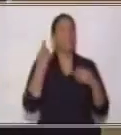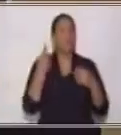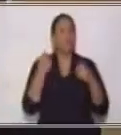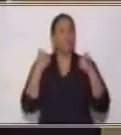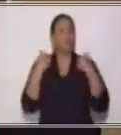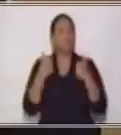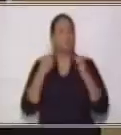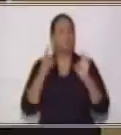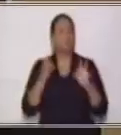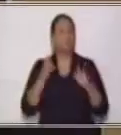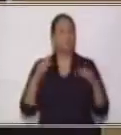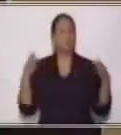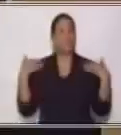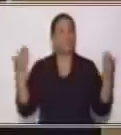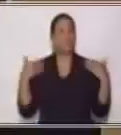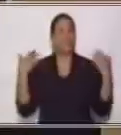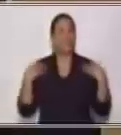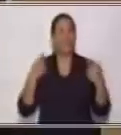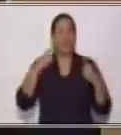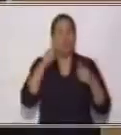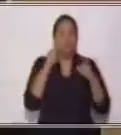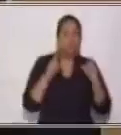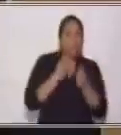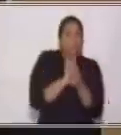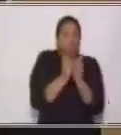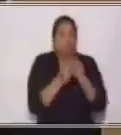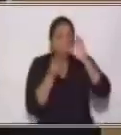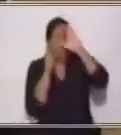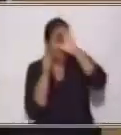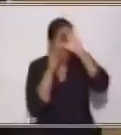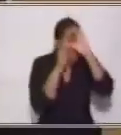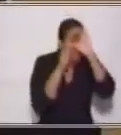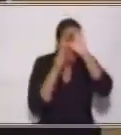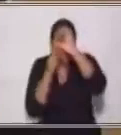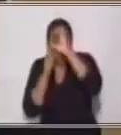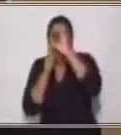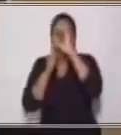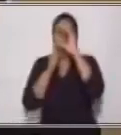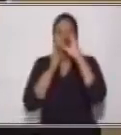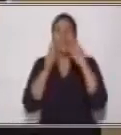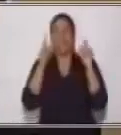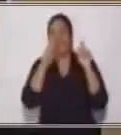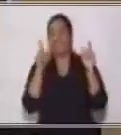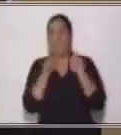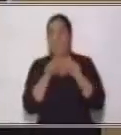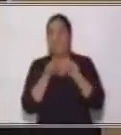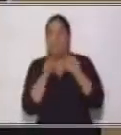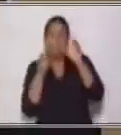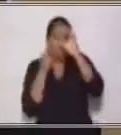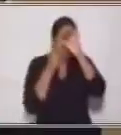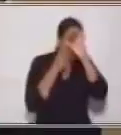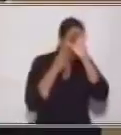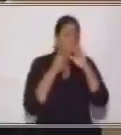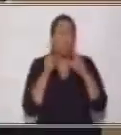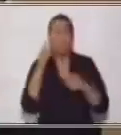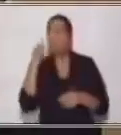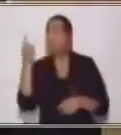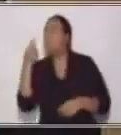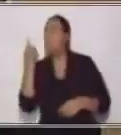muy bien. Yo sé que se divirtieron y se convirtieron en detectives. E incluso pueden convertirse en detectives otra vez y buscar